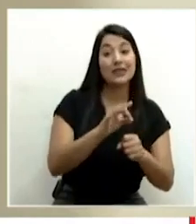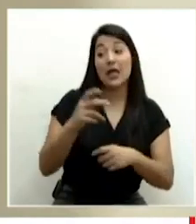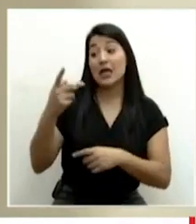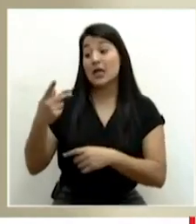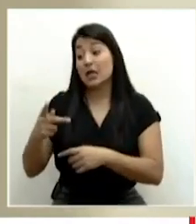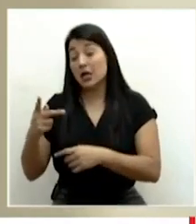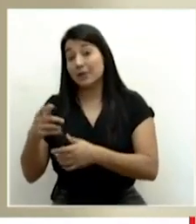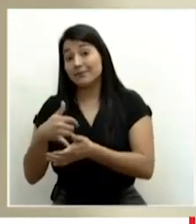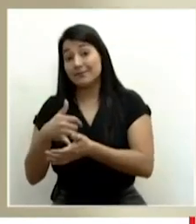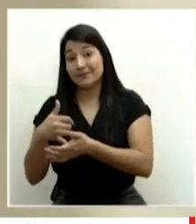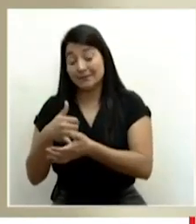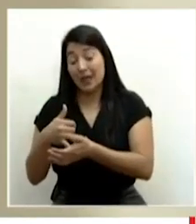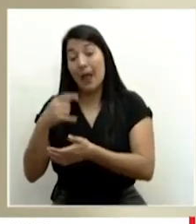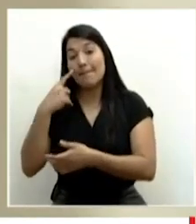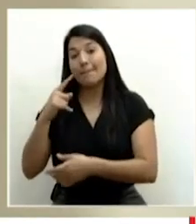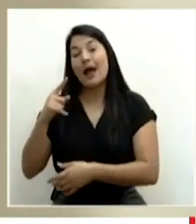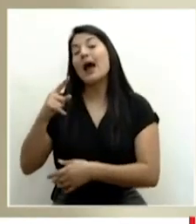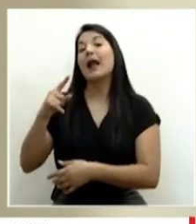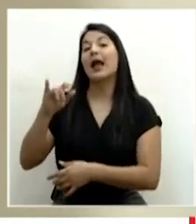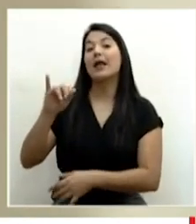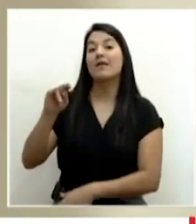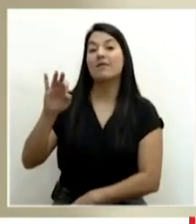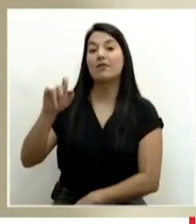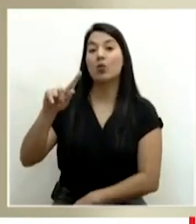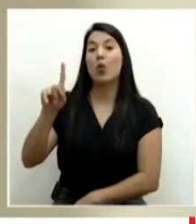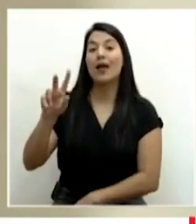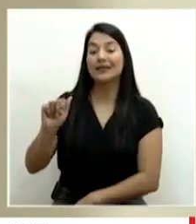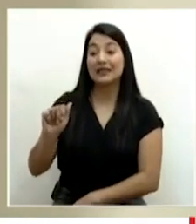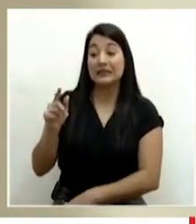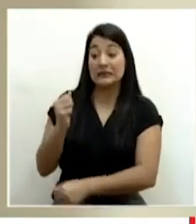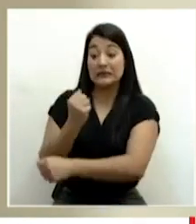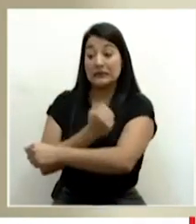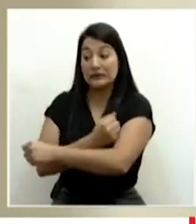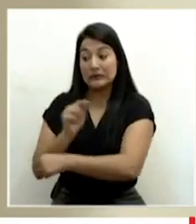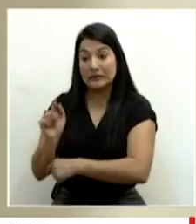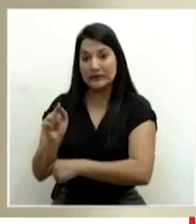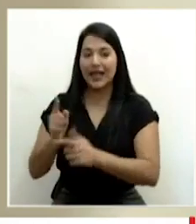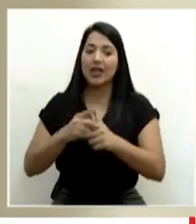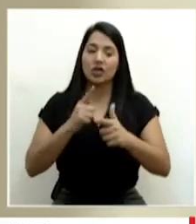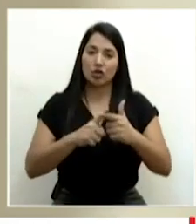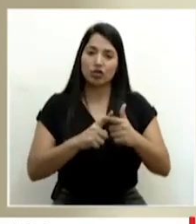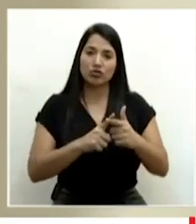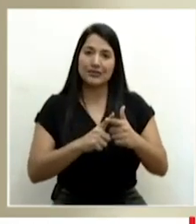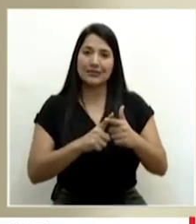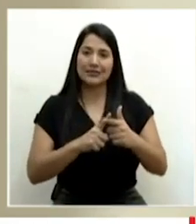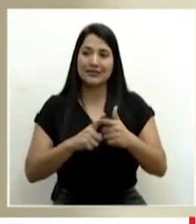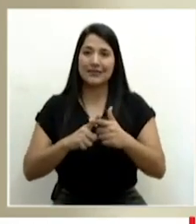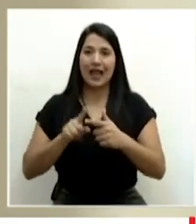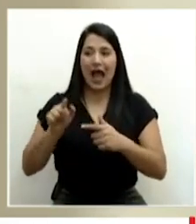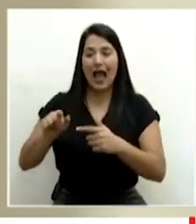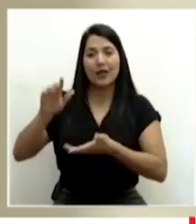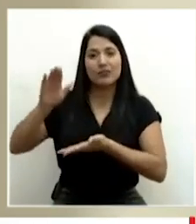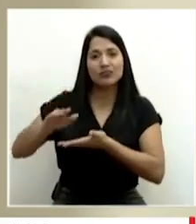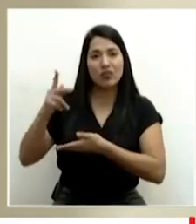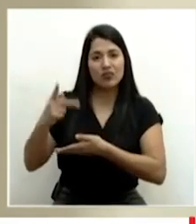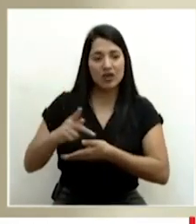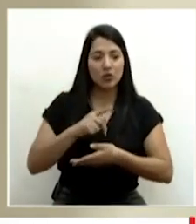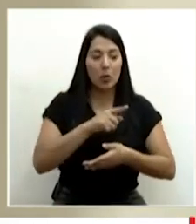riesgo de una de ellas. Y recordemos que el día lunes pasado